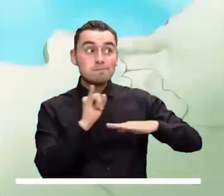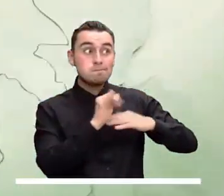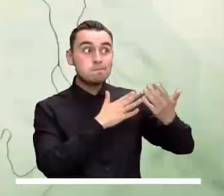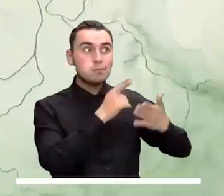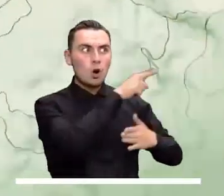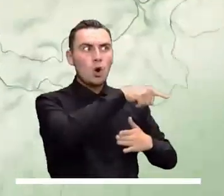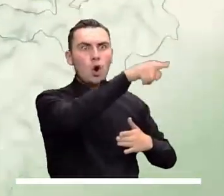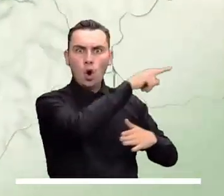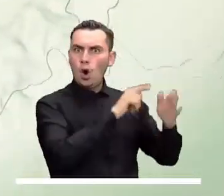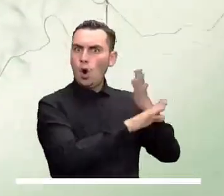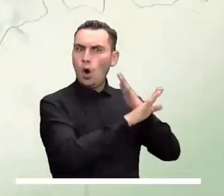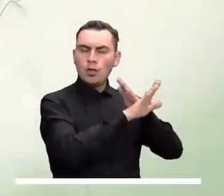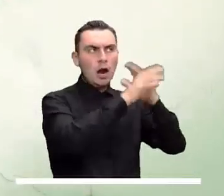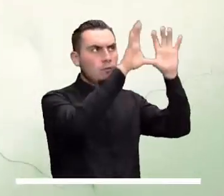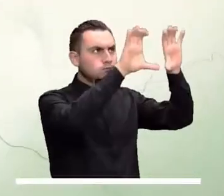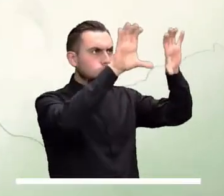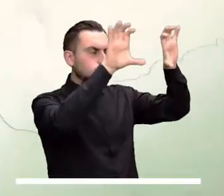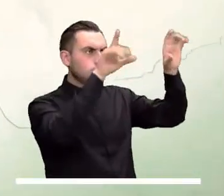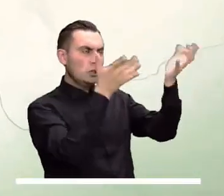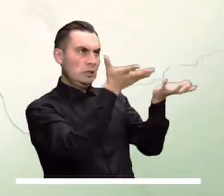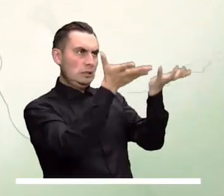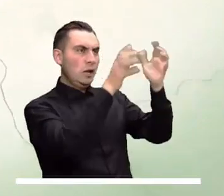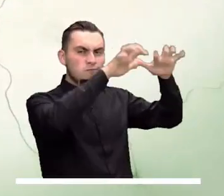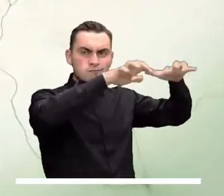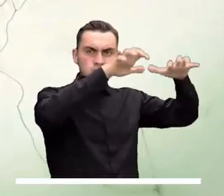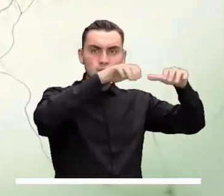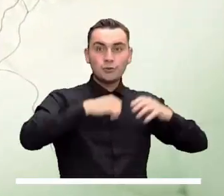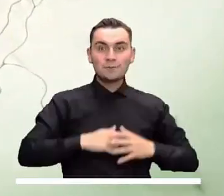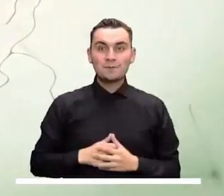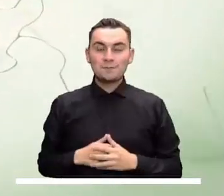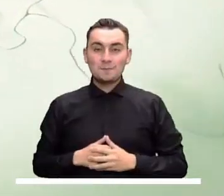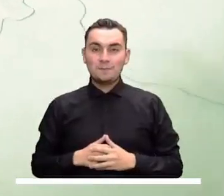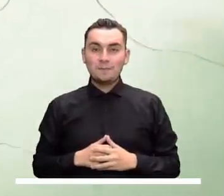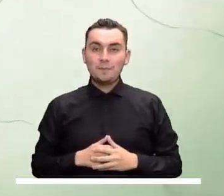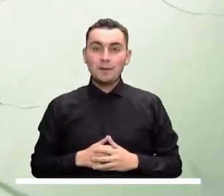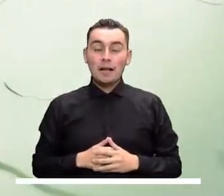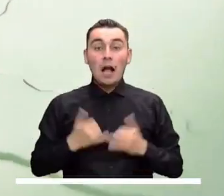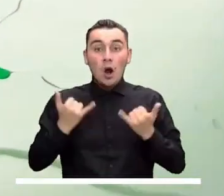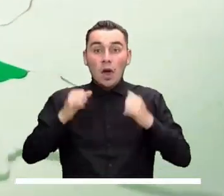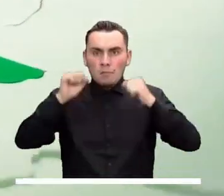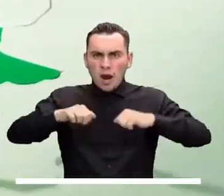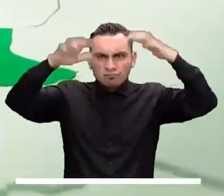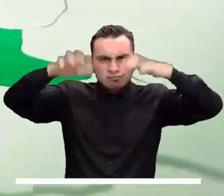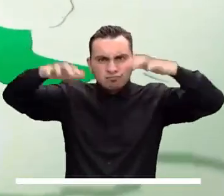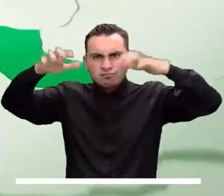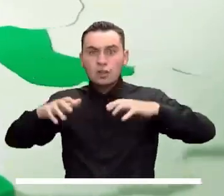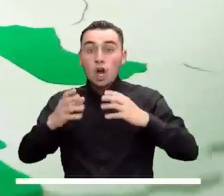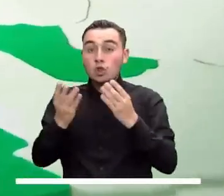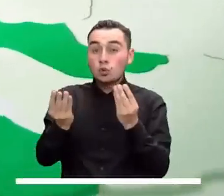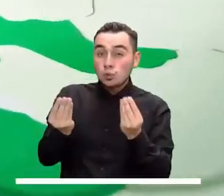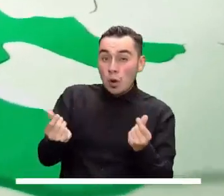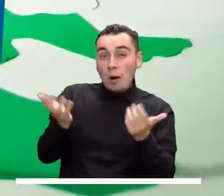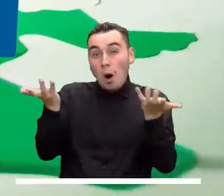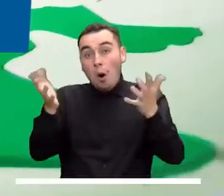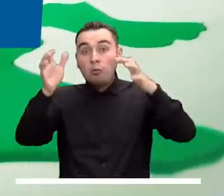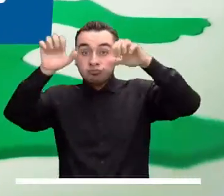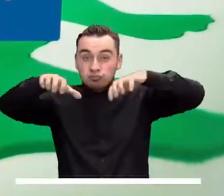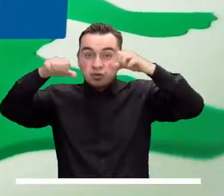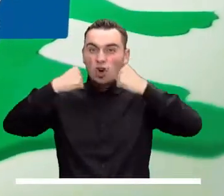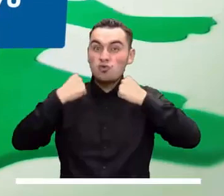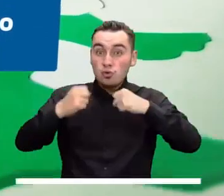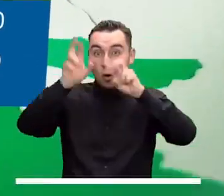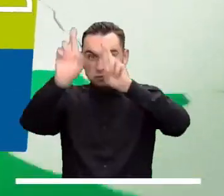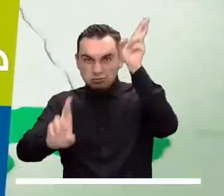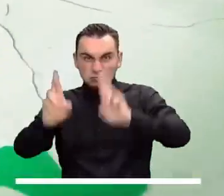condiciones nubosas y las lluvias de variada intensidad durante la tarde. Precipitaciones entre moderadas y fuertes, así como posibles tormentas,